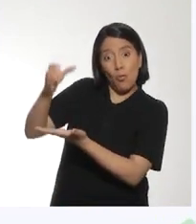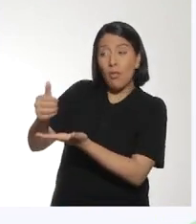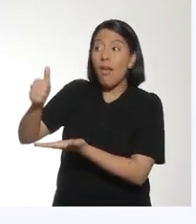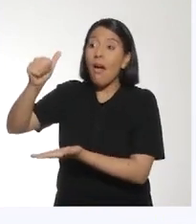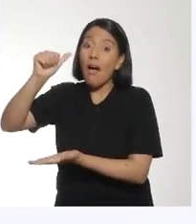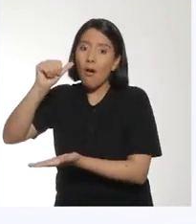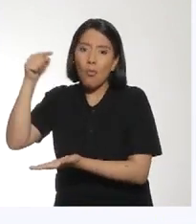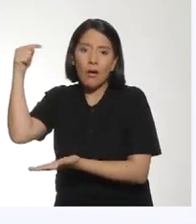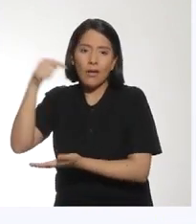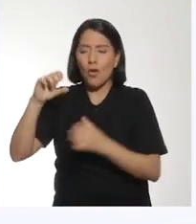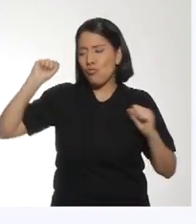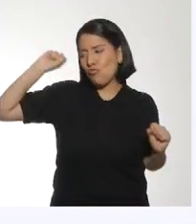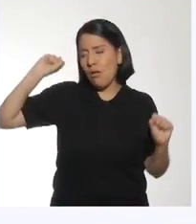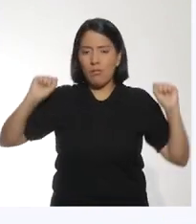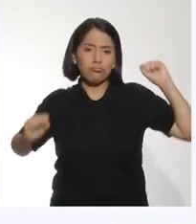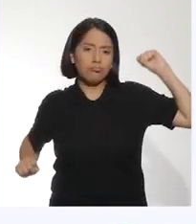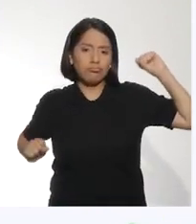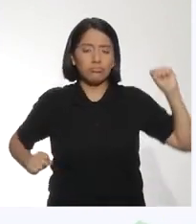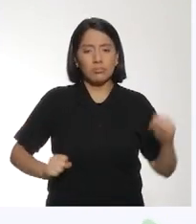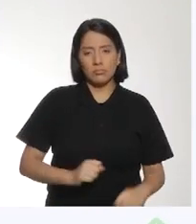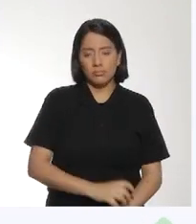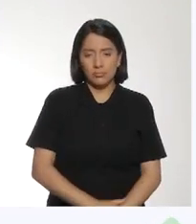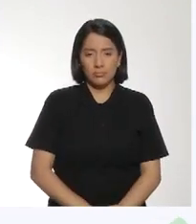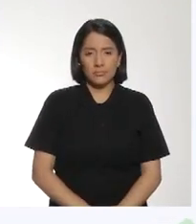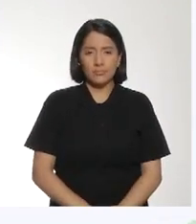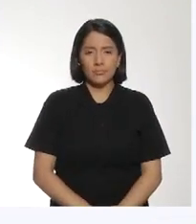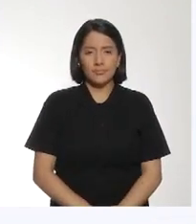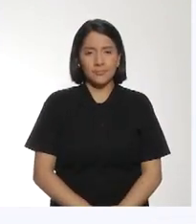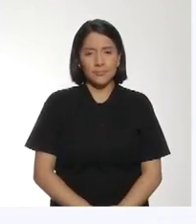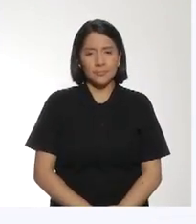Tener a la mano una botella con agua y una toalla.